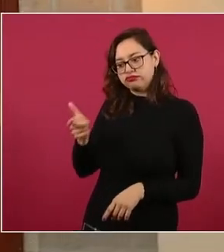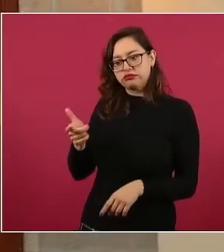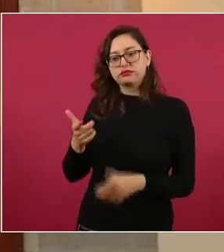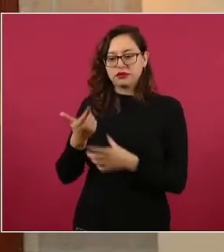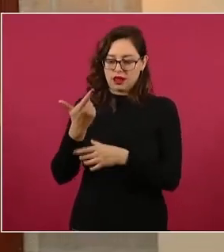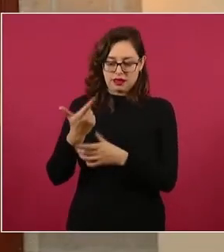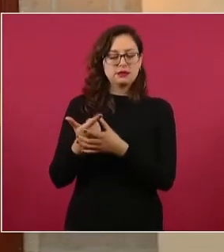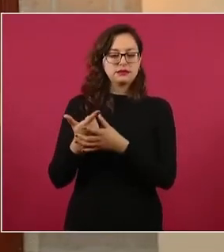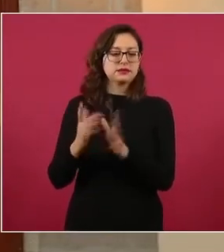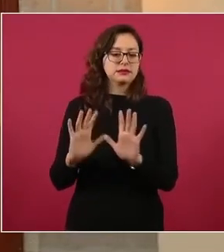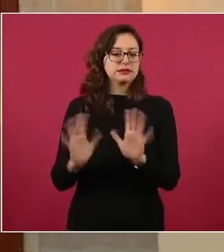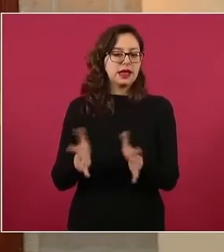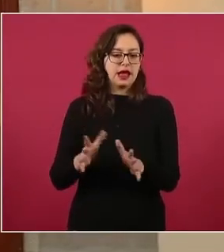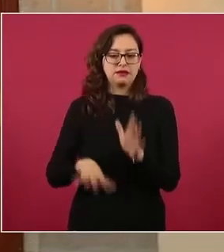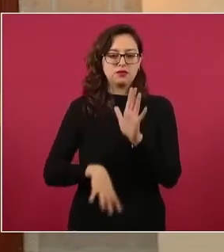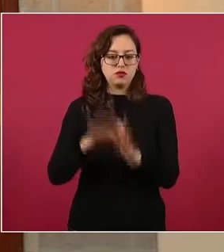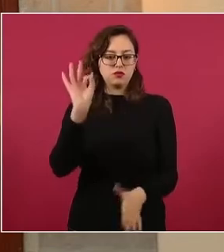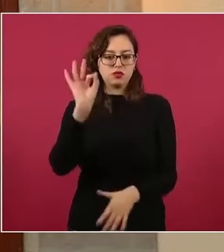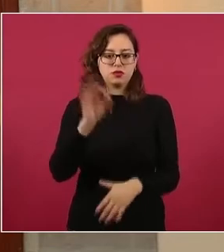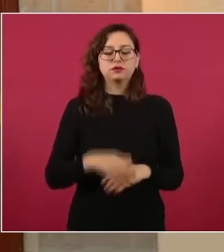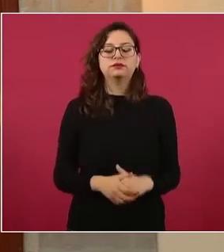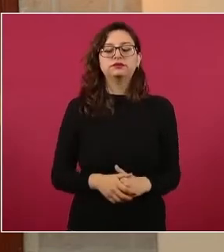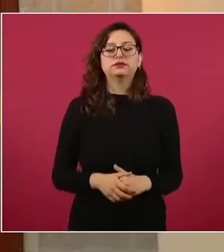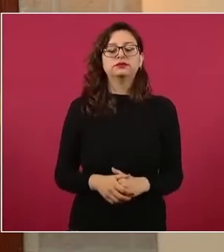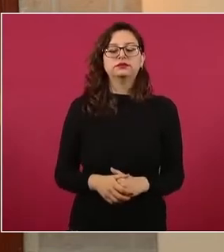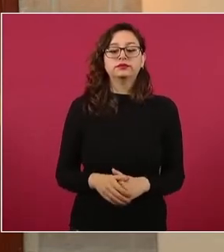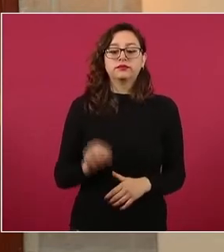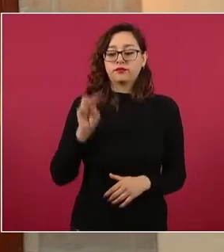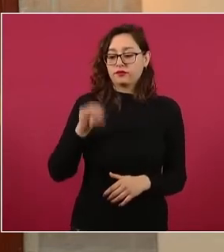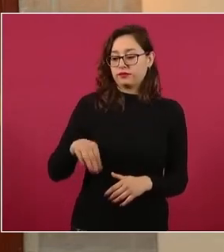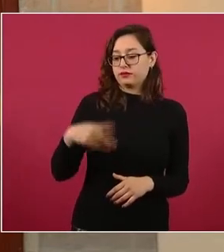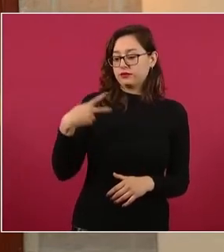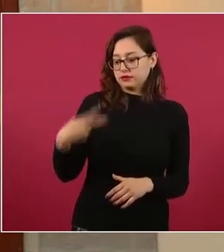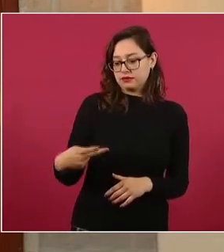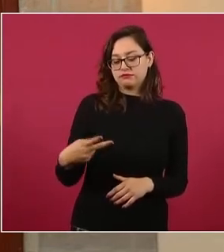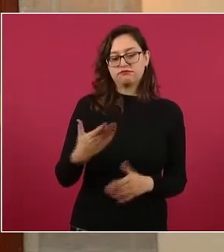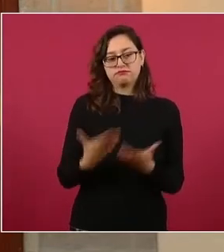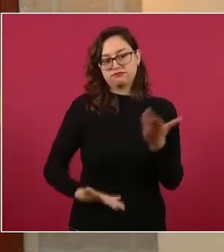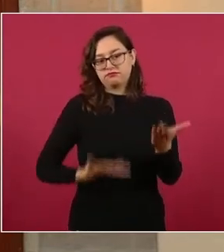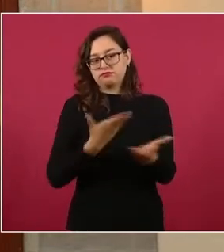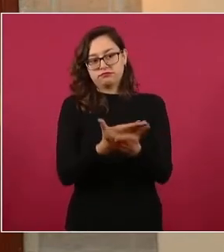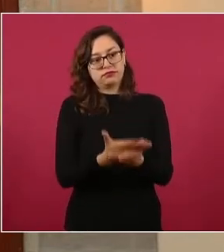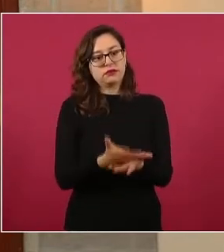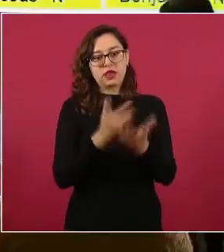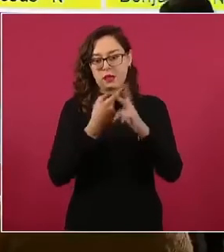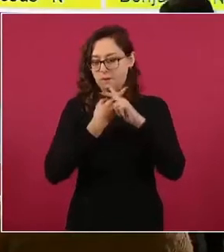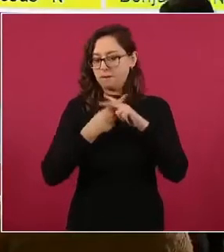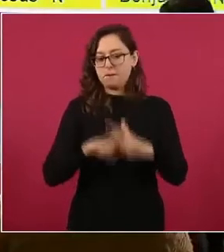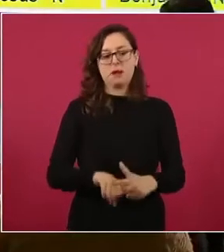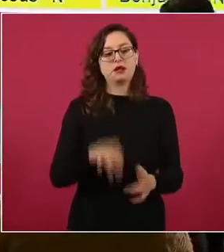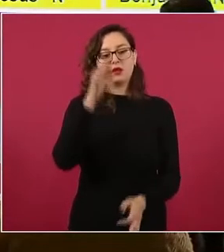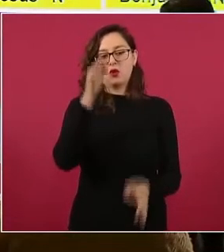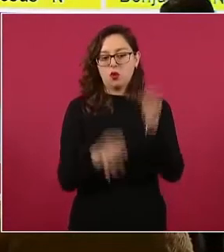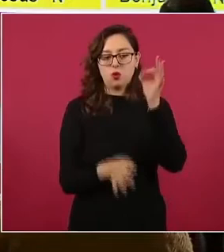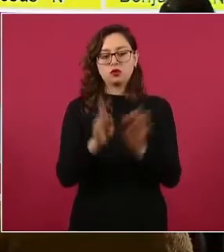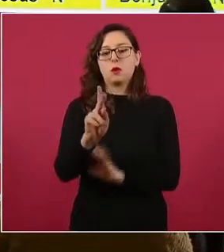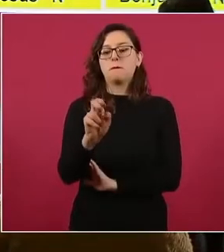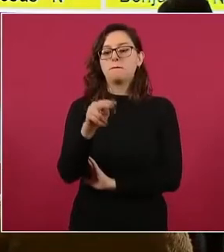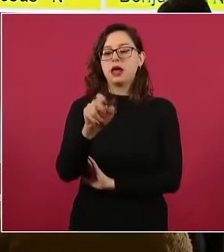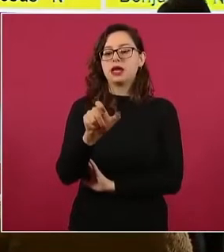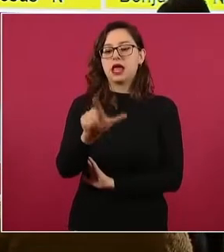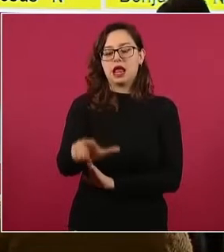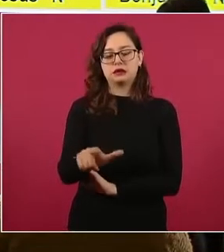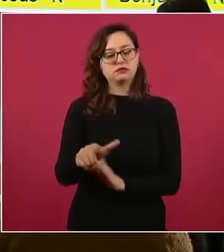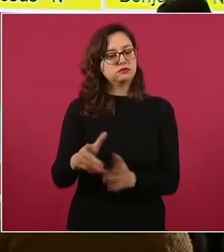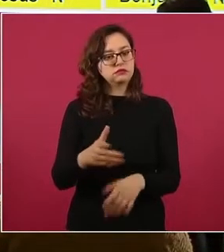Está ya la solicitud del Ministerio Público para su vinculación al proceso penal por el delito de feminicidio, uno